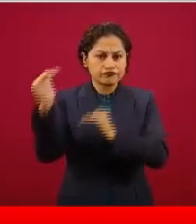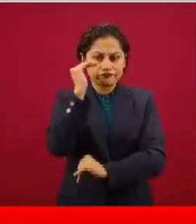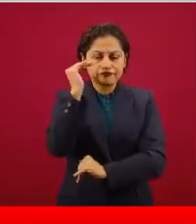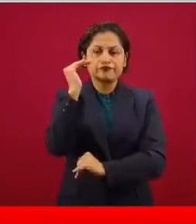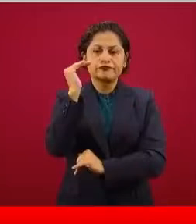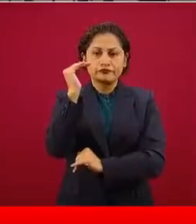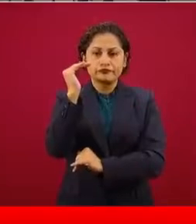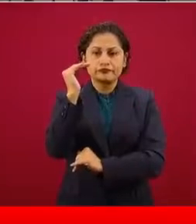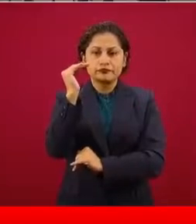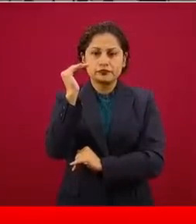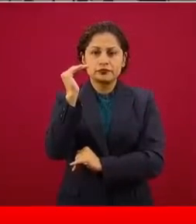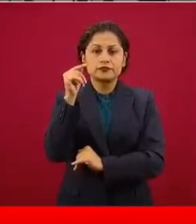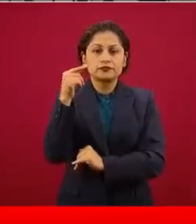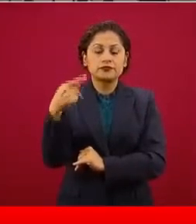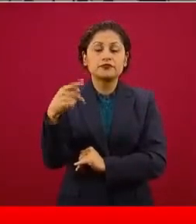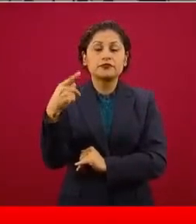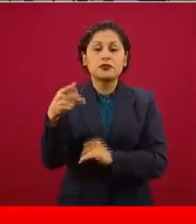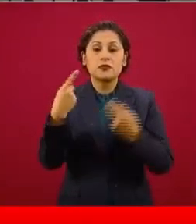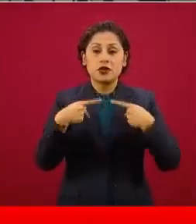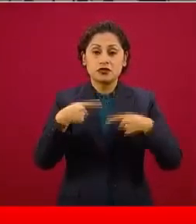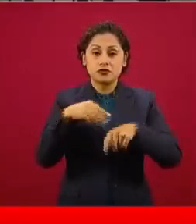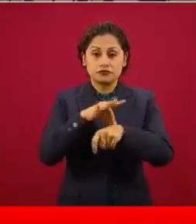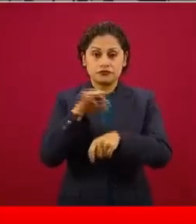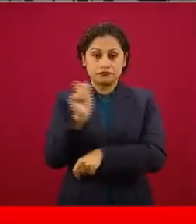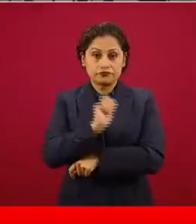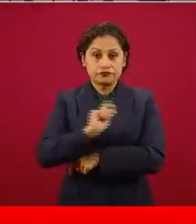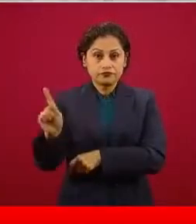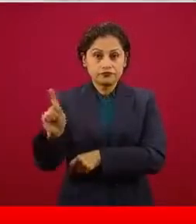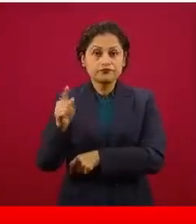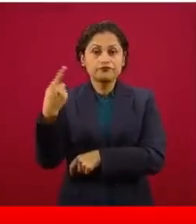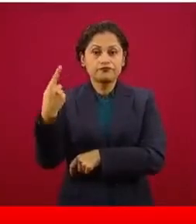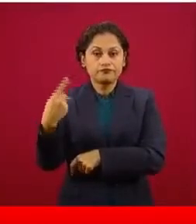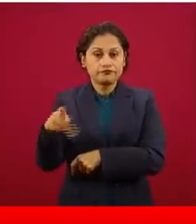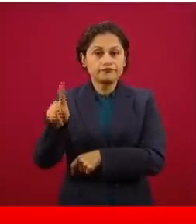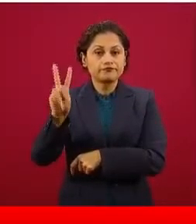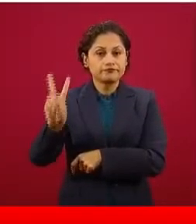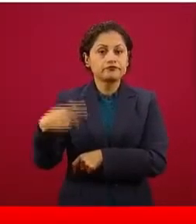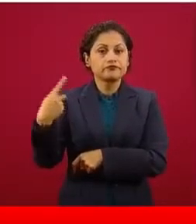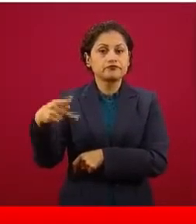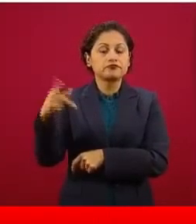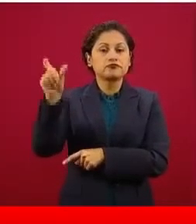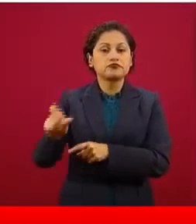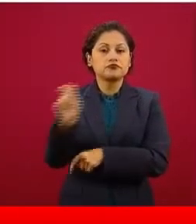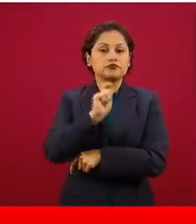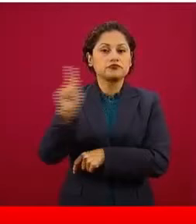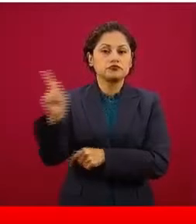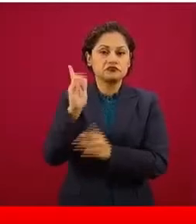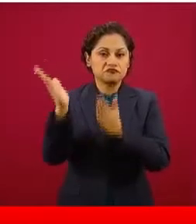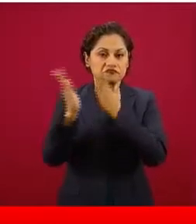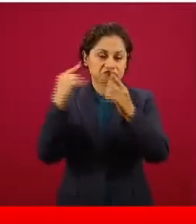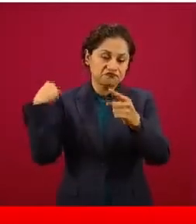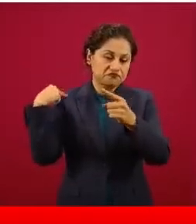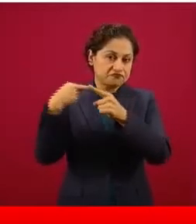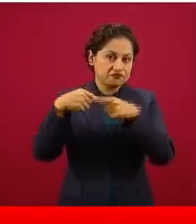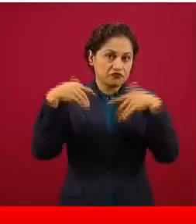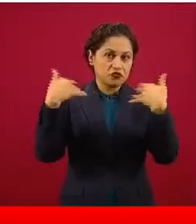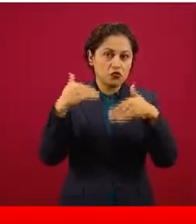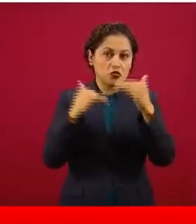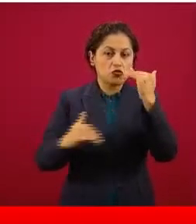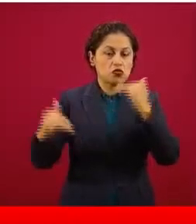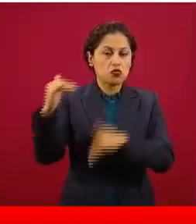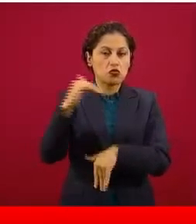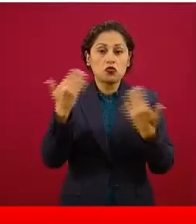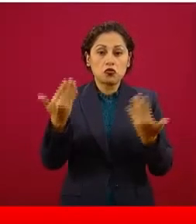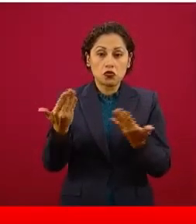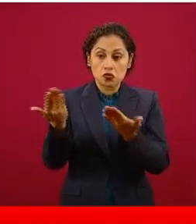son profesionales de la salud con un muy alto valor de profesional académico. Vamos a convocarlos a que